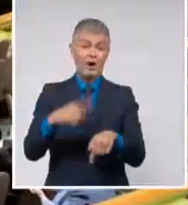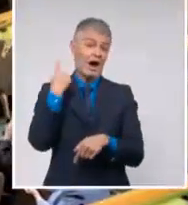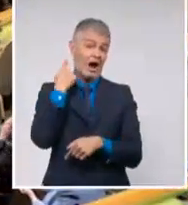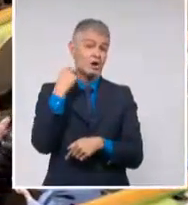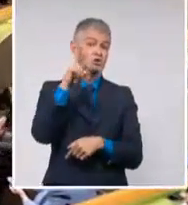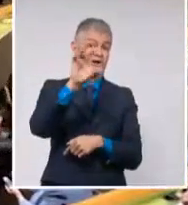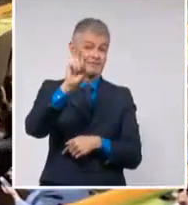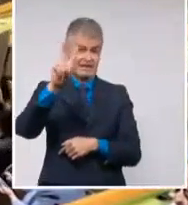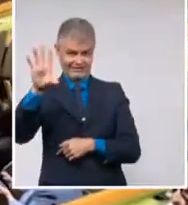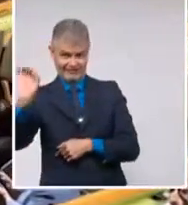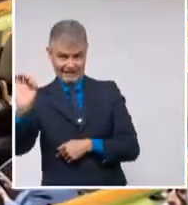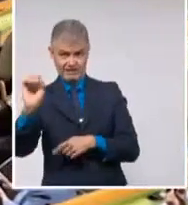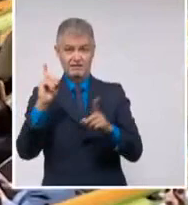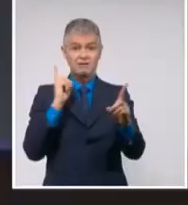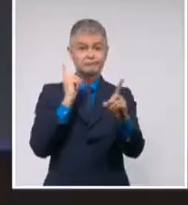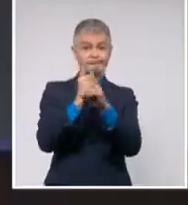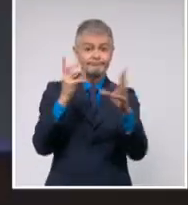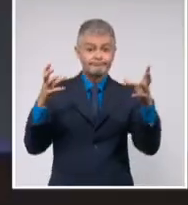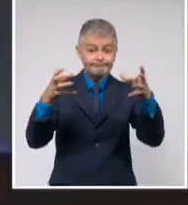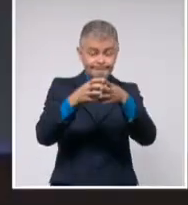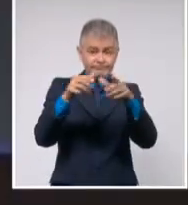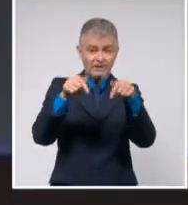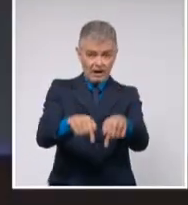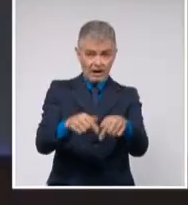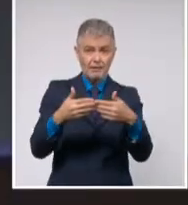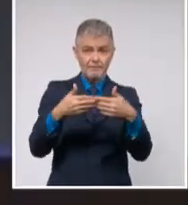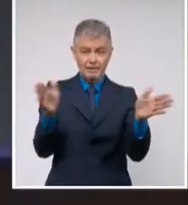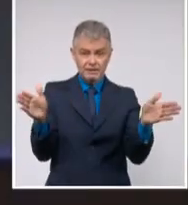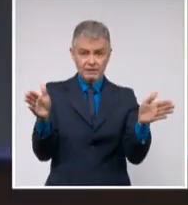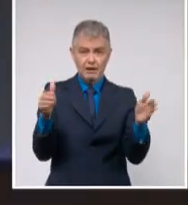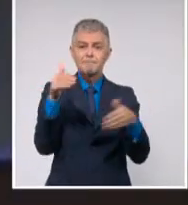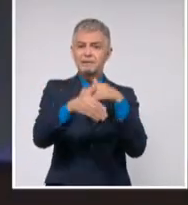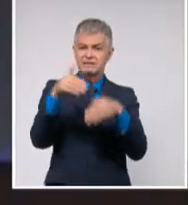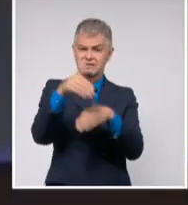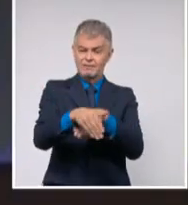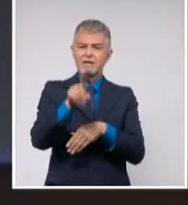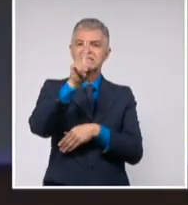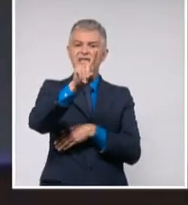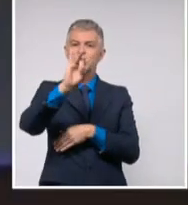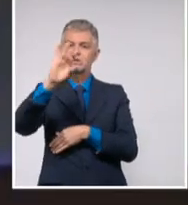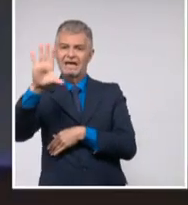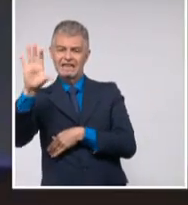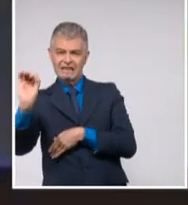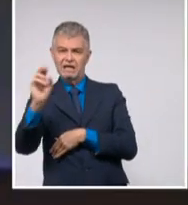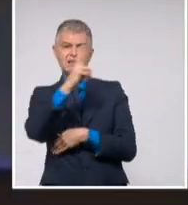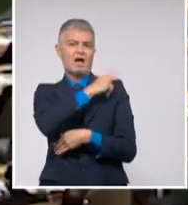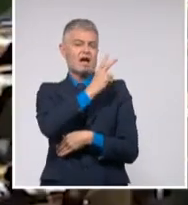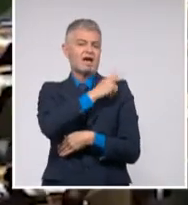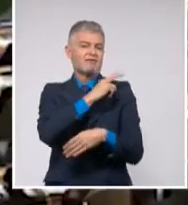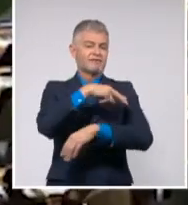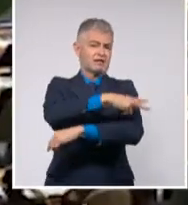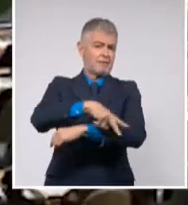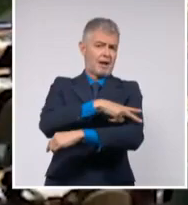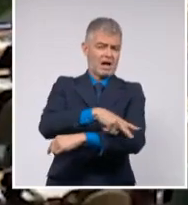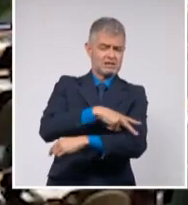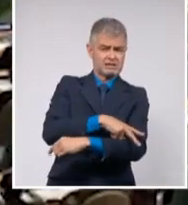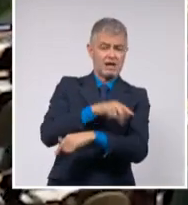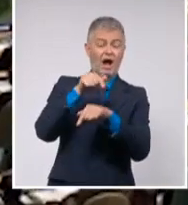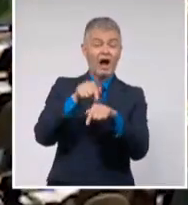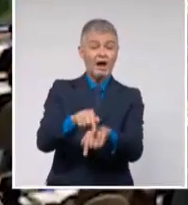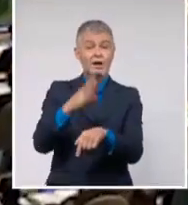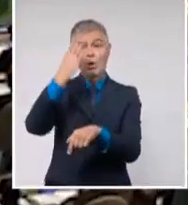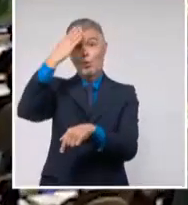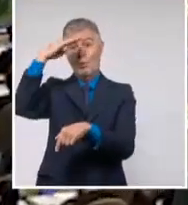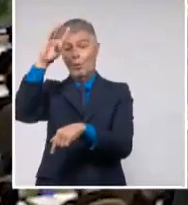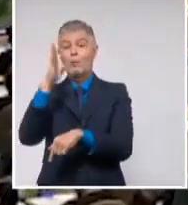en la cita de apertura, que se espera participe en más de 170 jefes de Estado y de gobierno, la voz de Cuba, en